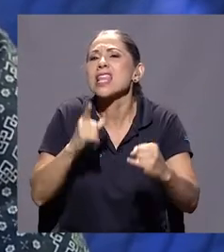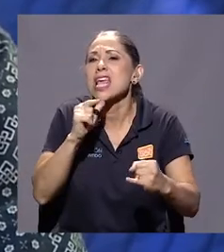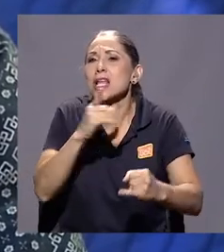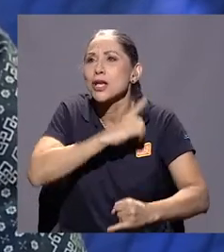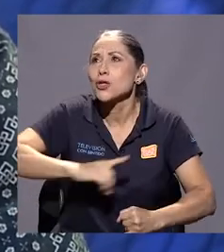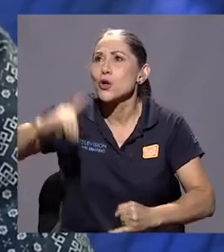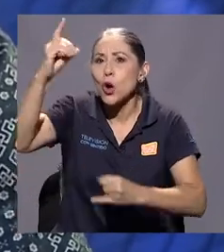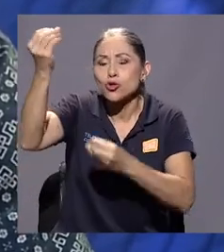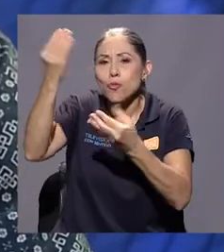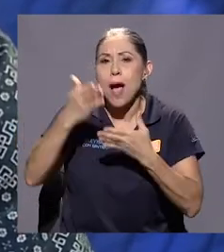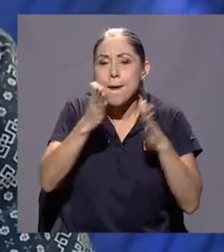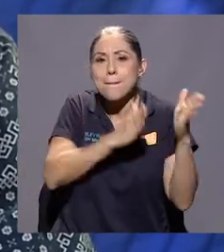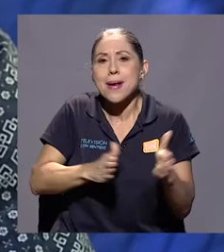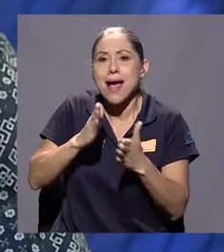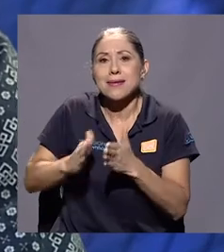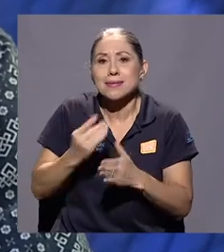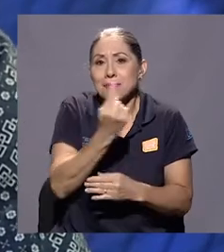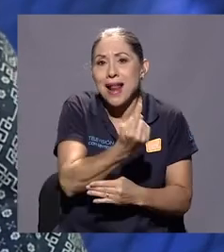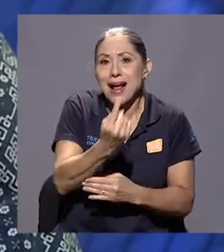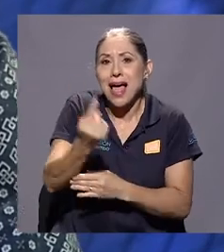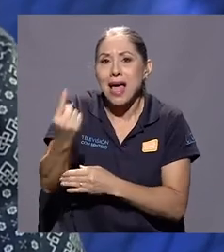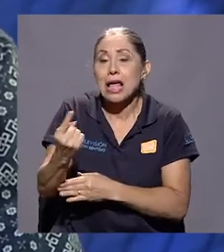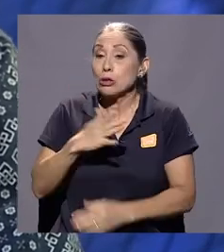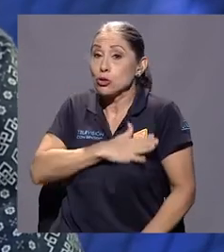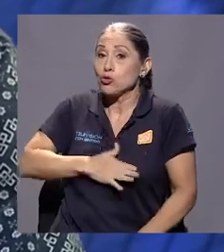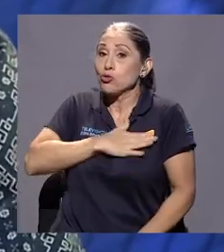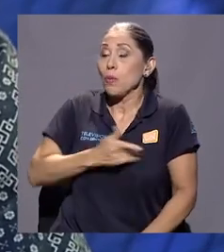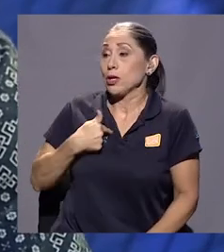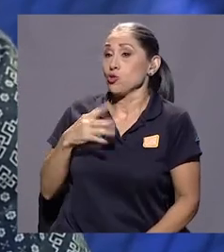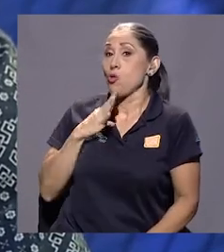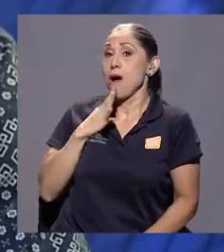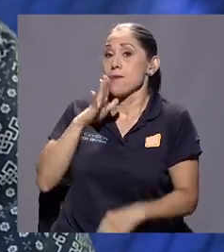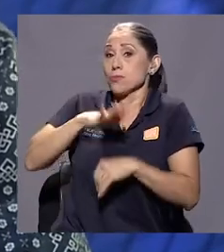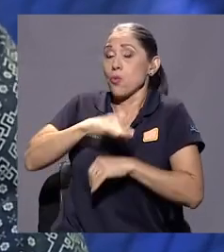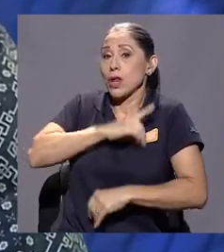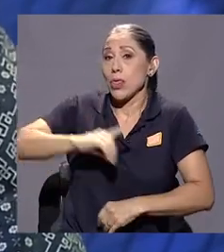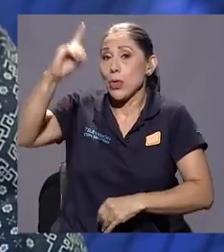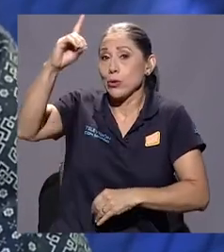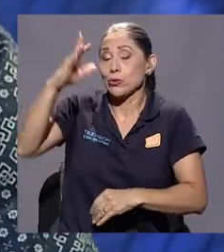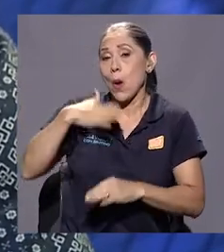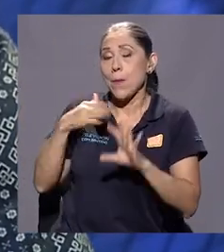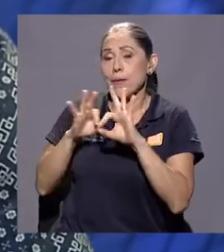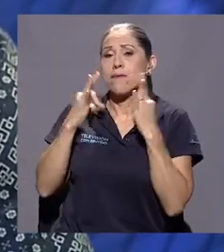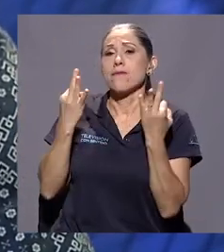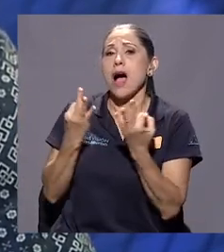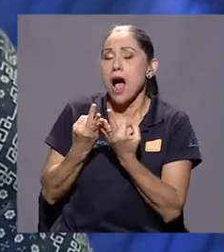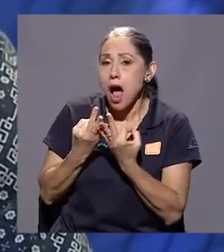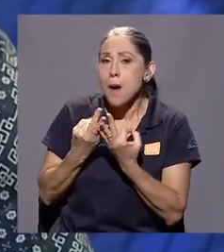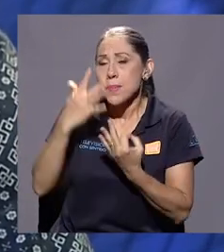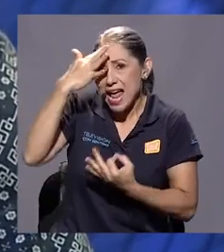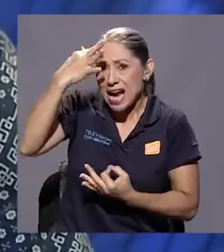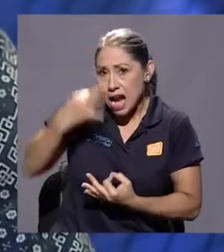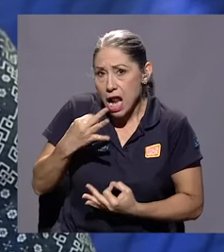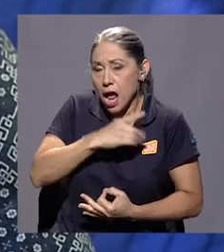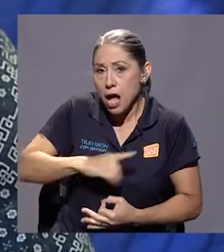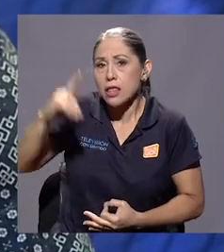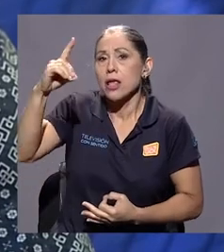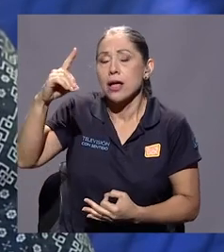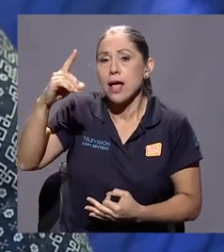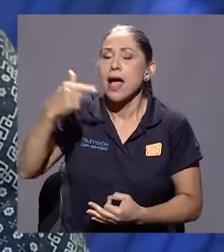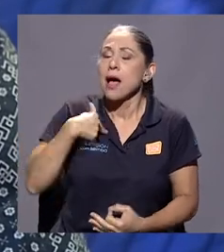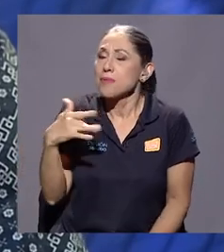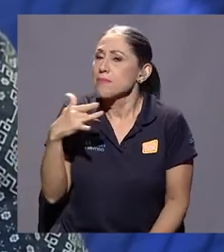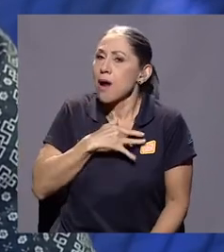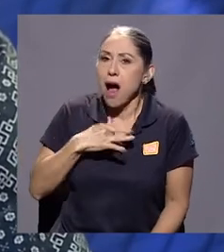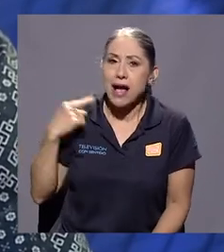para cada persona. Disculpa, si a veces hablo mucho de Dios, lo que pasa es que vengo de una familia, la verdad, creyente y